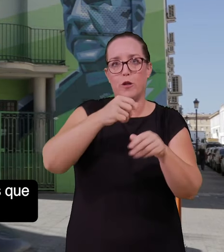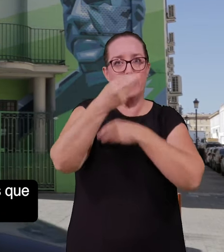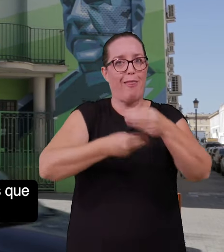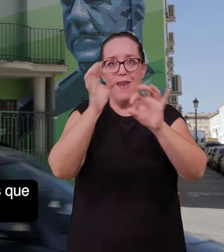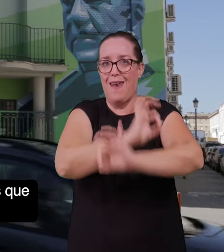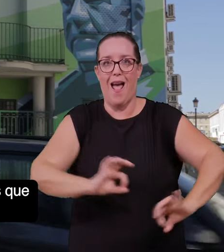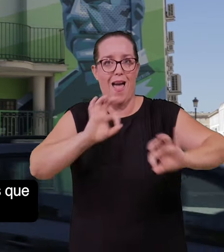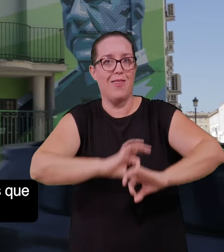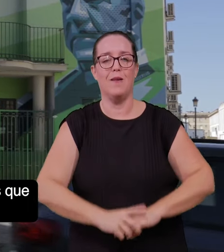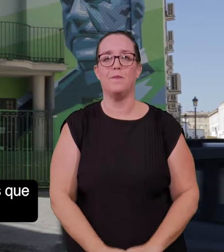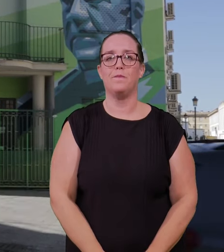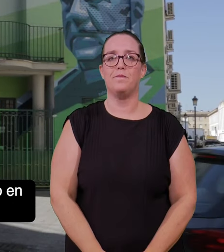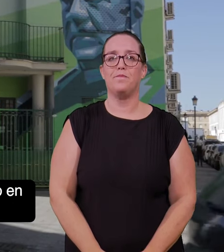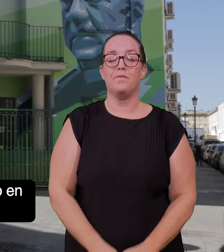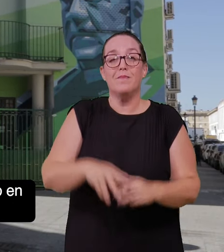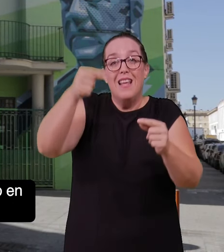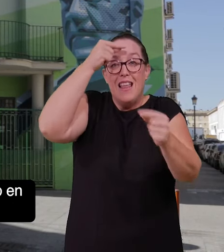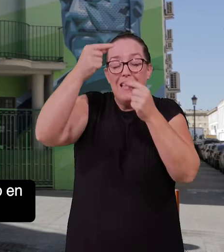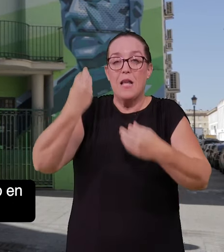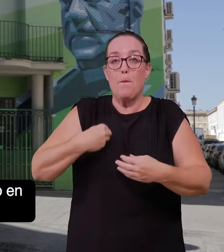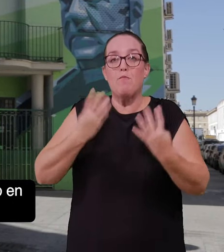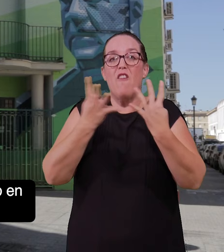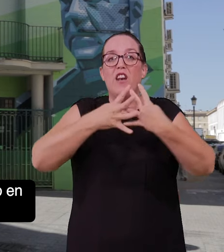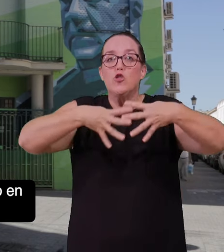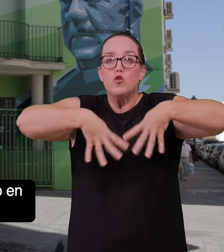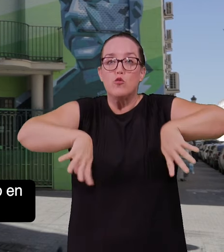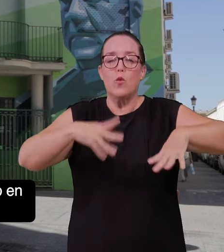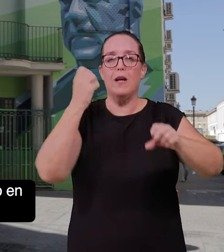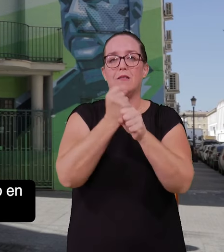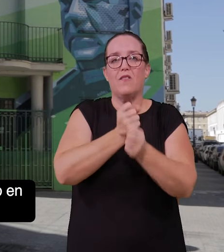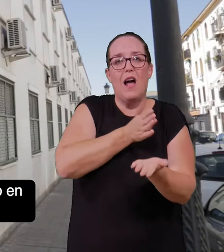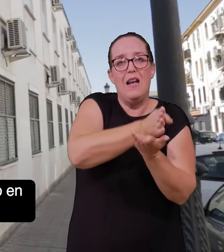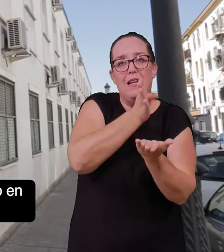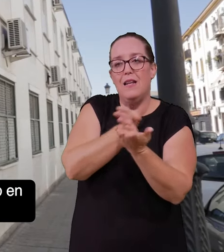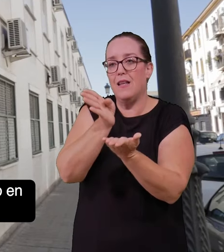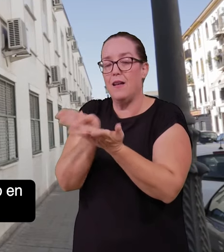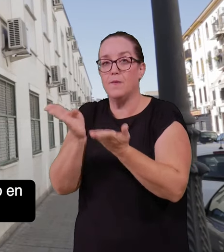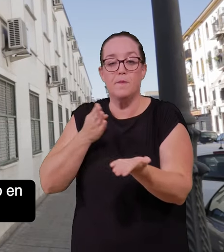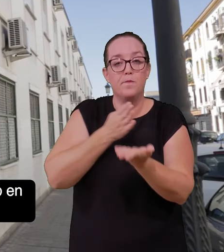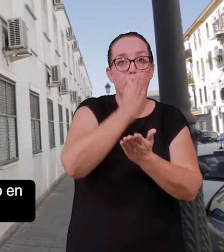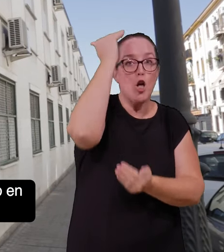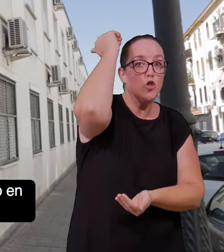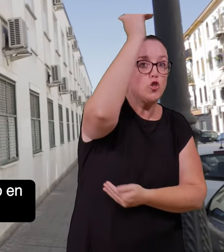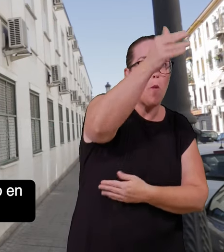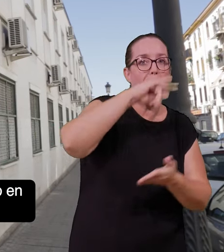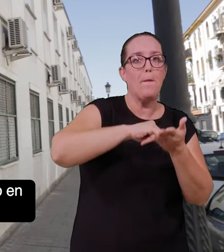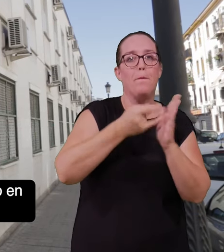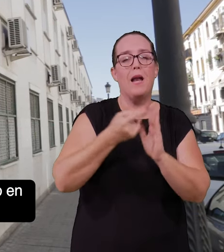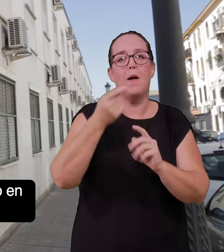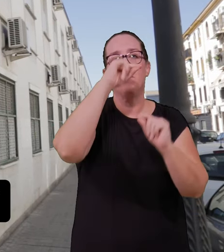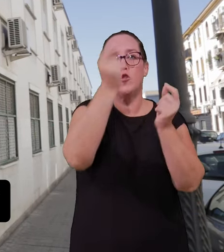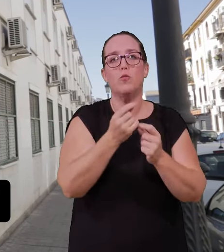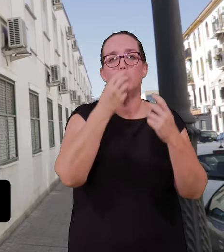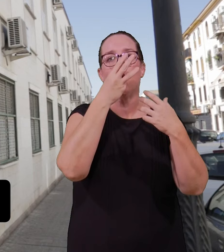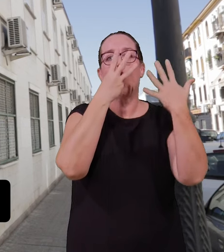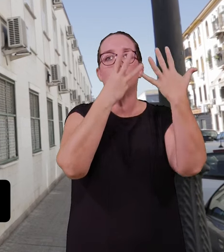actuaciones que llevan años sin hacerse. En concreto, desde infraestructuras se está trabajando en tres líneas. Las sombras, con un plan